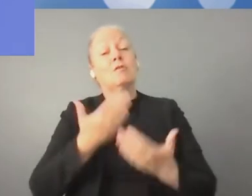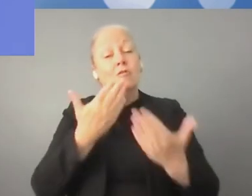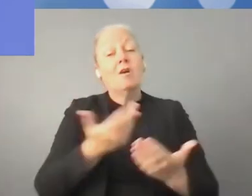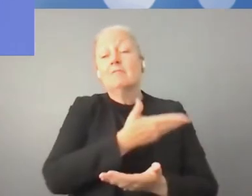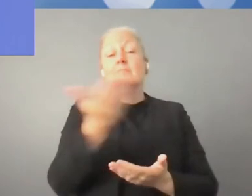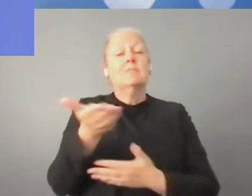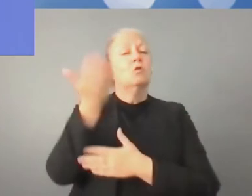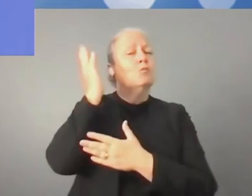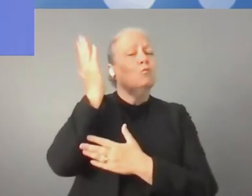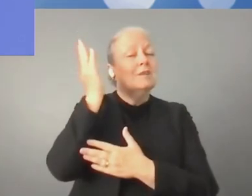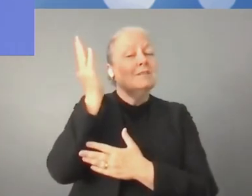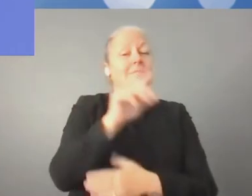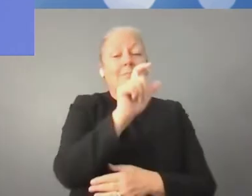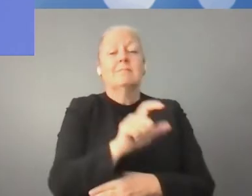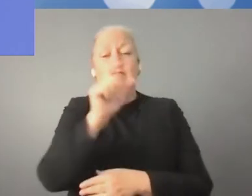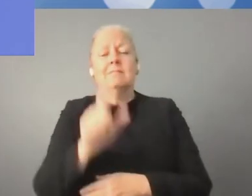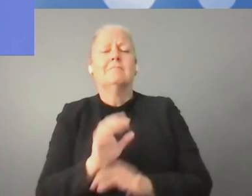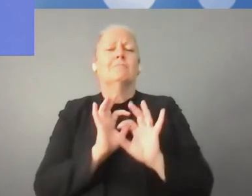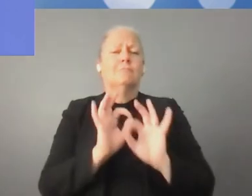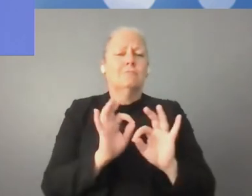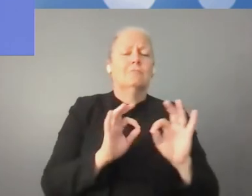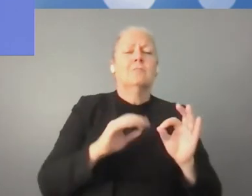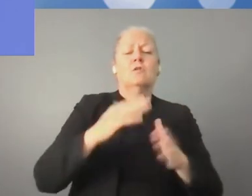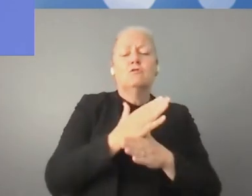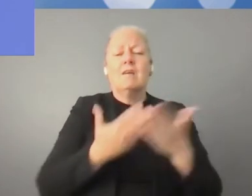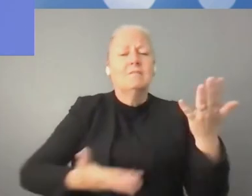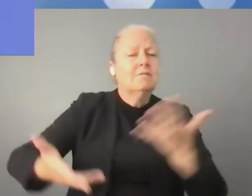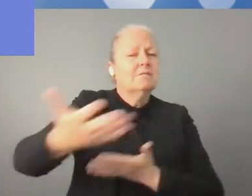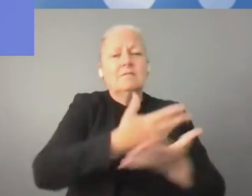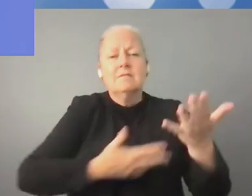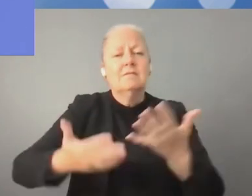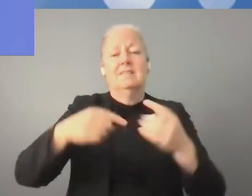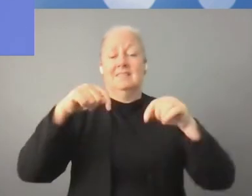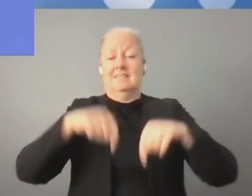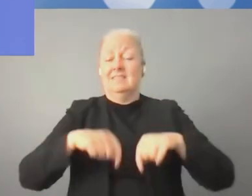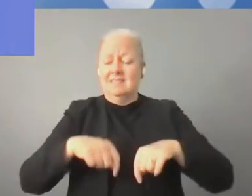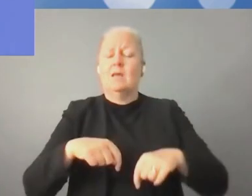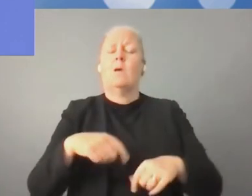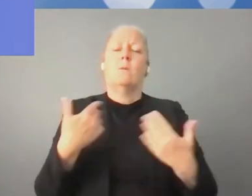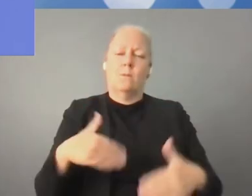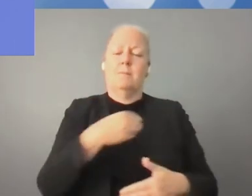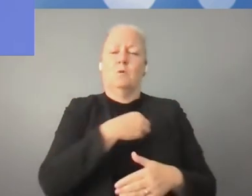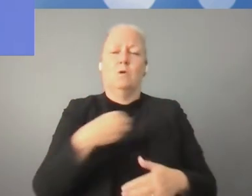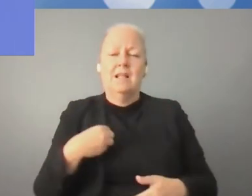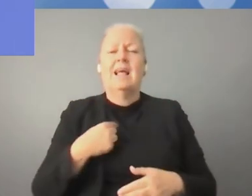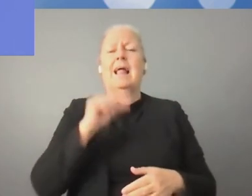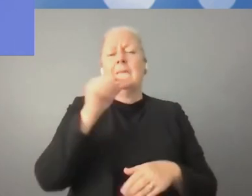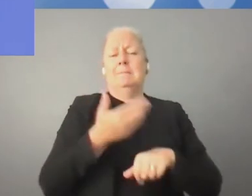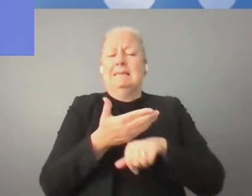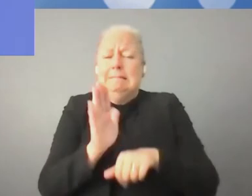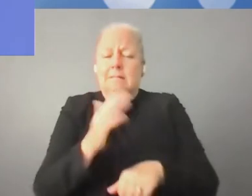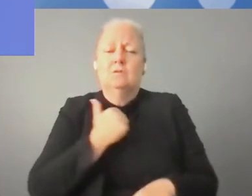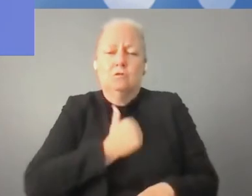adoptando nuevas tecnologías, nuevas regulaciones y fomentando nuevas inversiones. Muchas